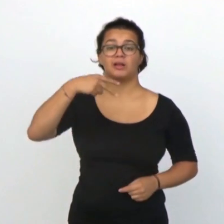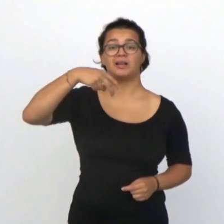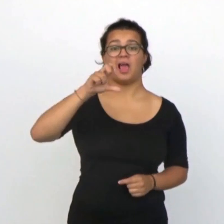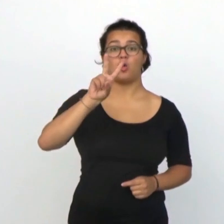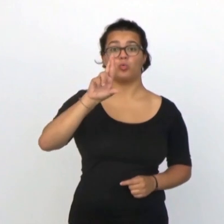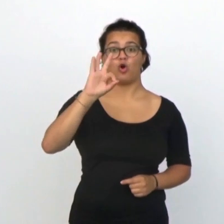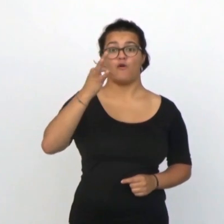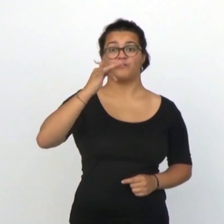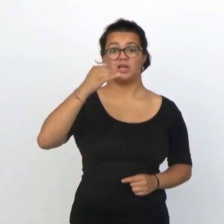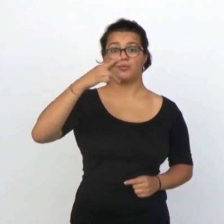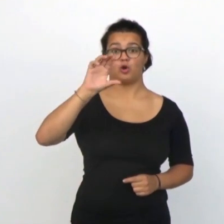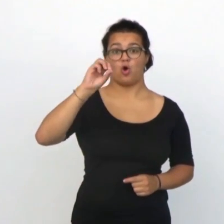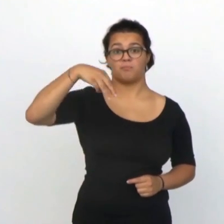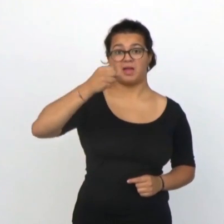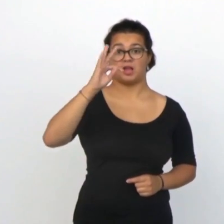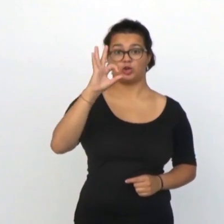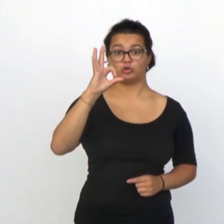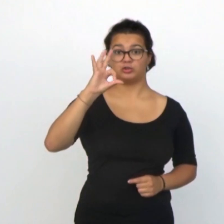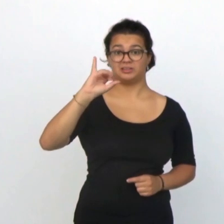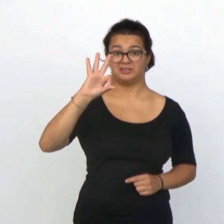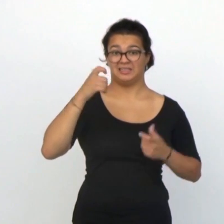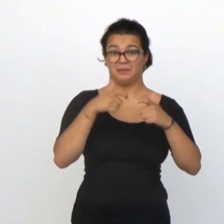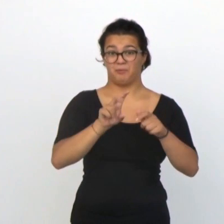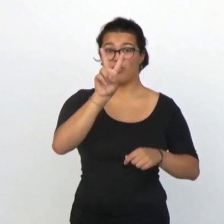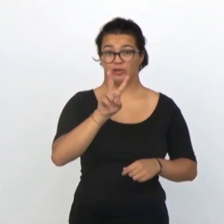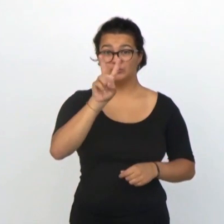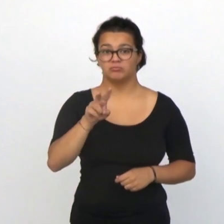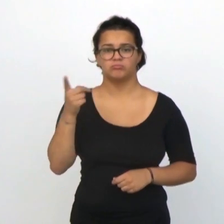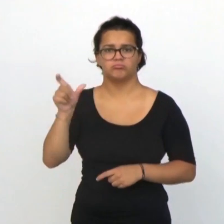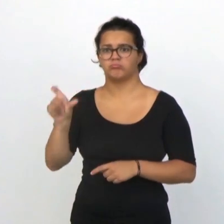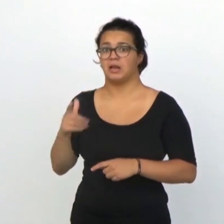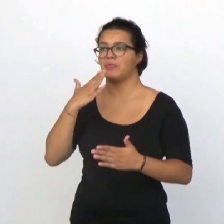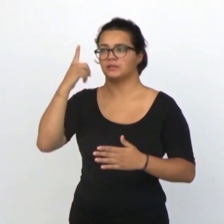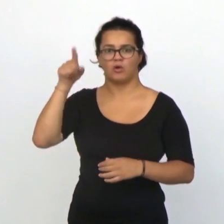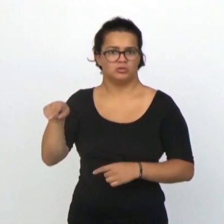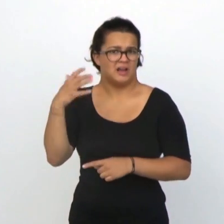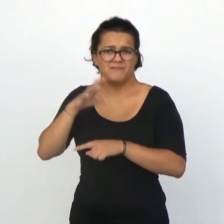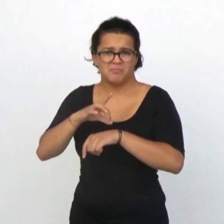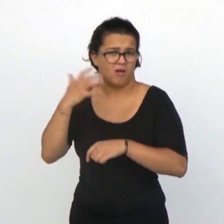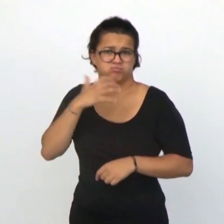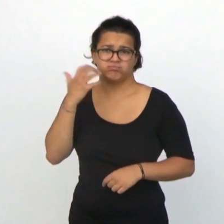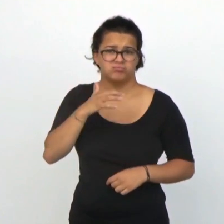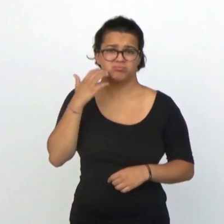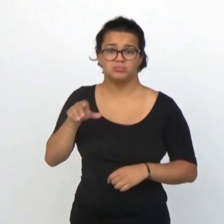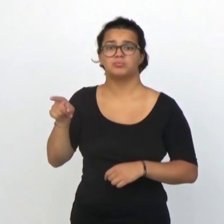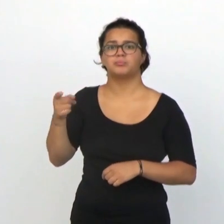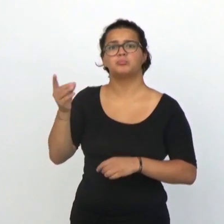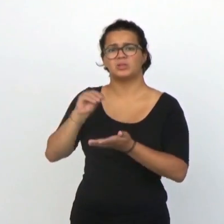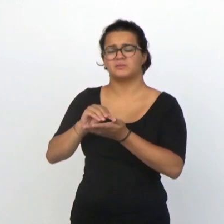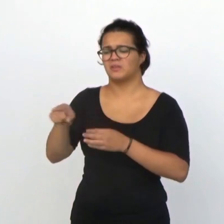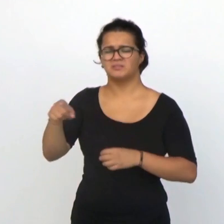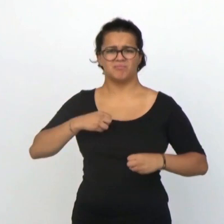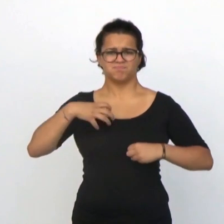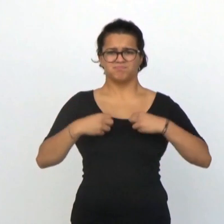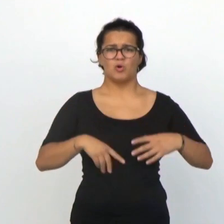cortarles los nervios cocleares? En la neurofibromatosis de tipo 2 que gracias a Dios es una enfermedad muy rara se forman tumores